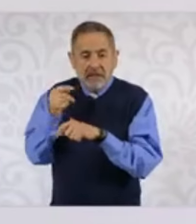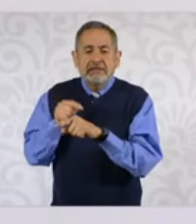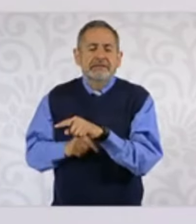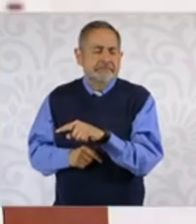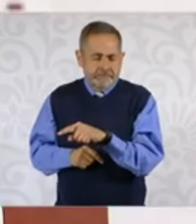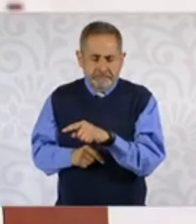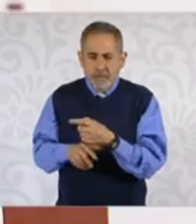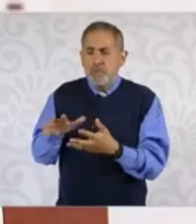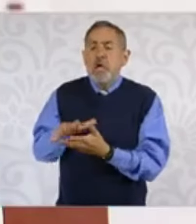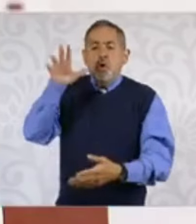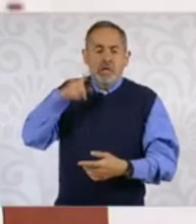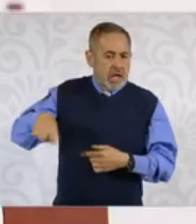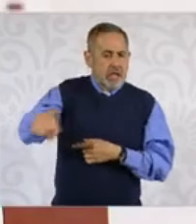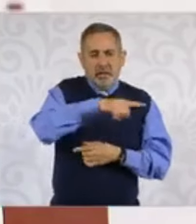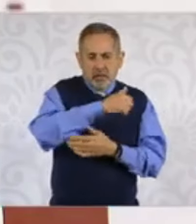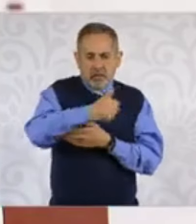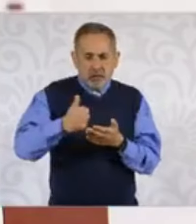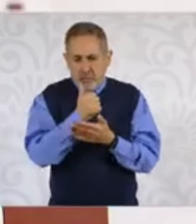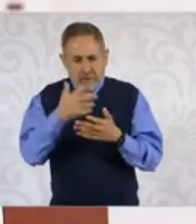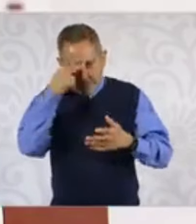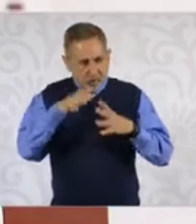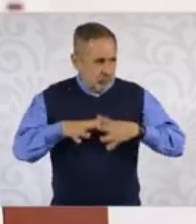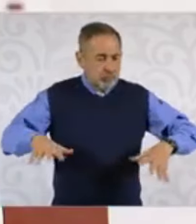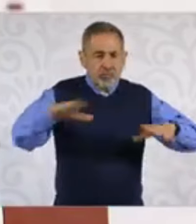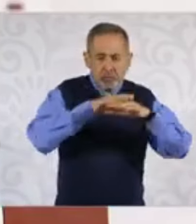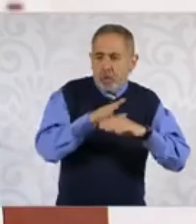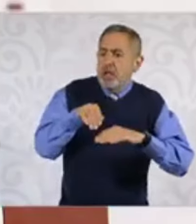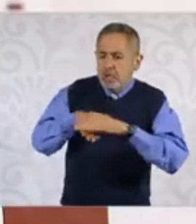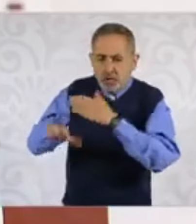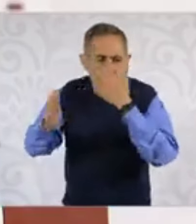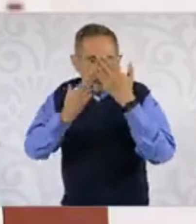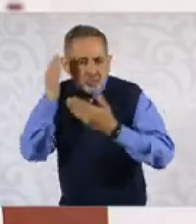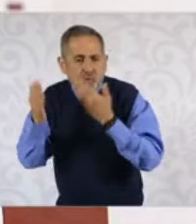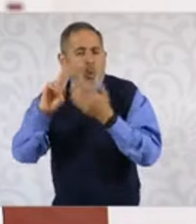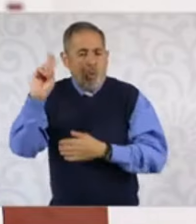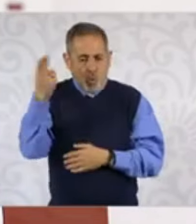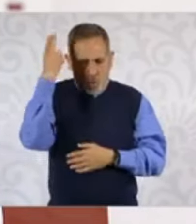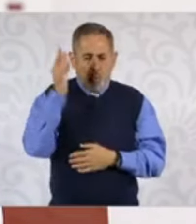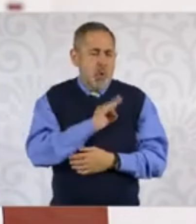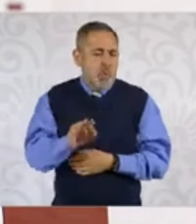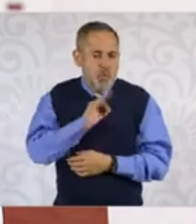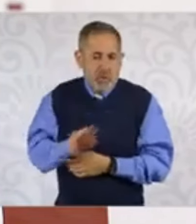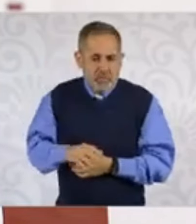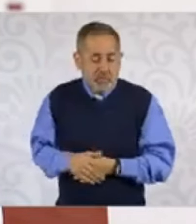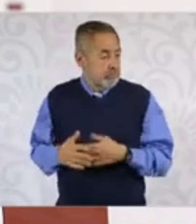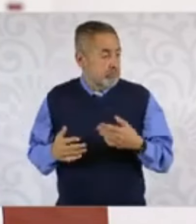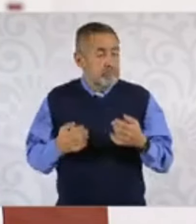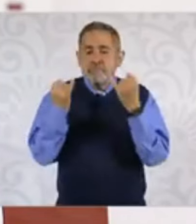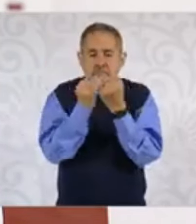el tres, el cuatro, el cinco, etcétera, ¿verdad? Entonces no hay como atar una fecha así. Y también